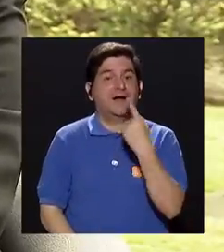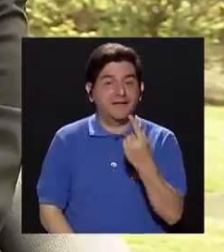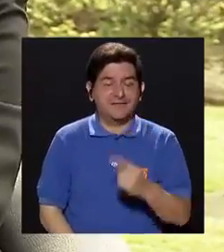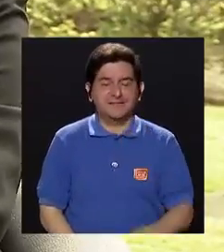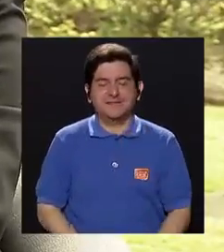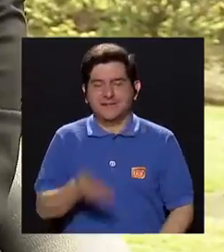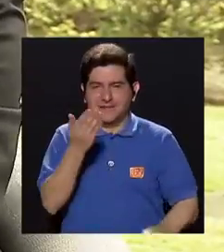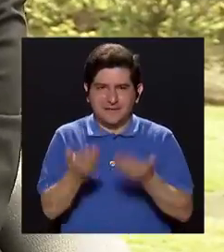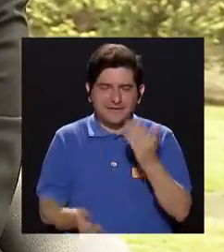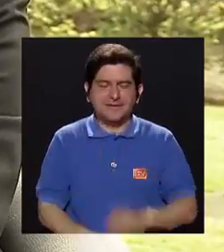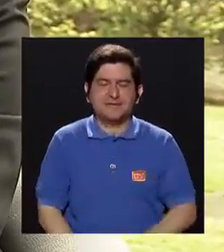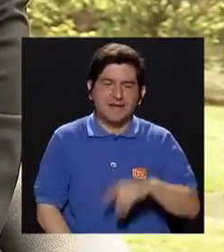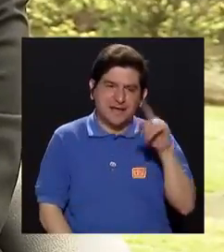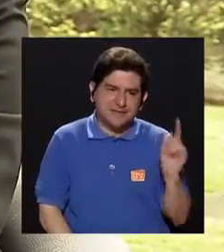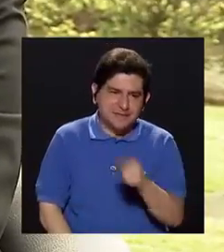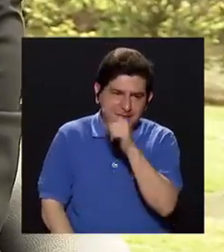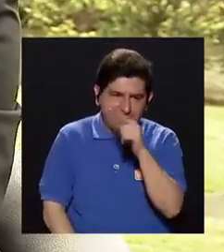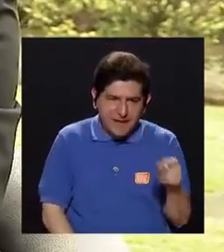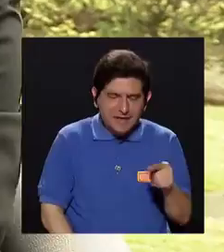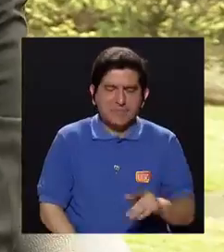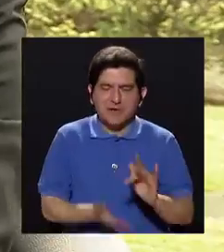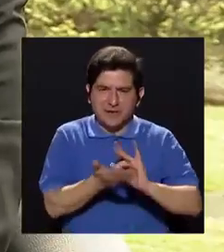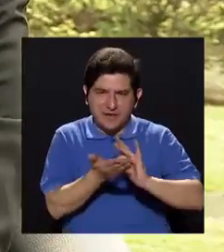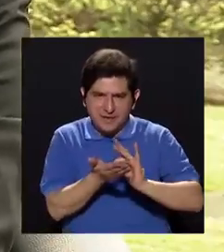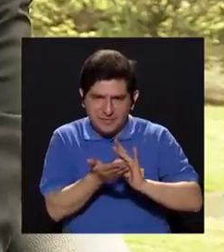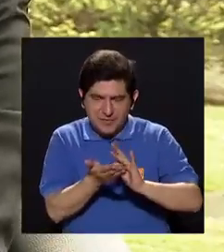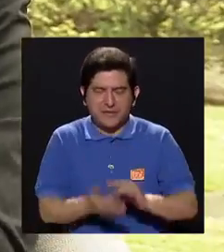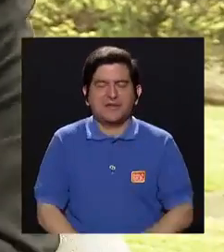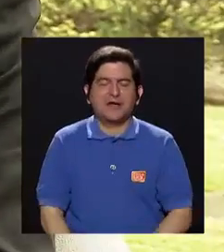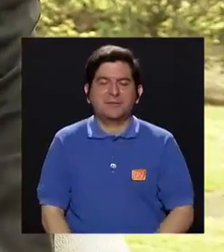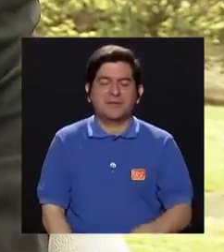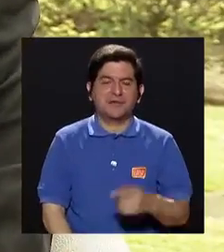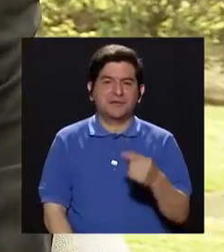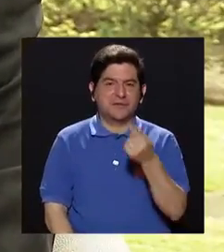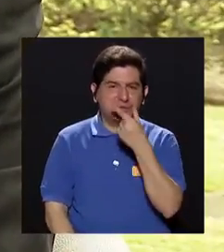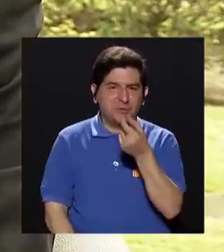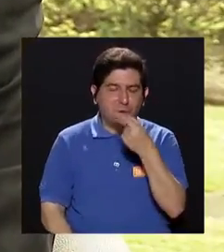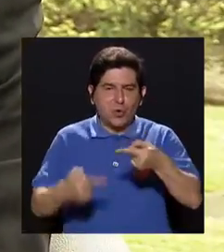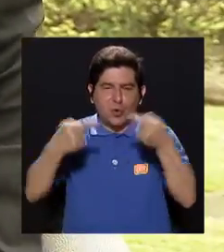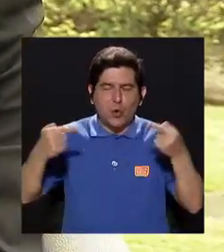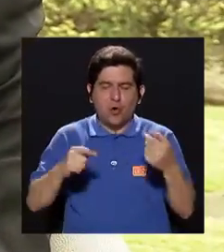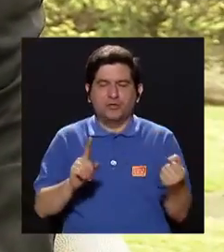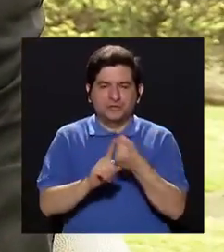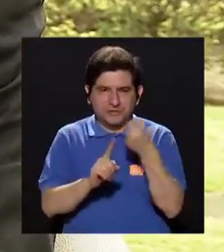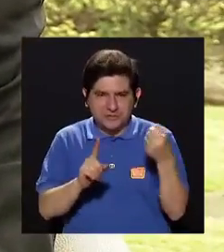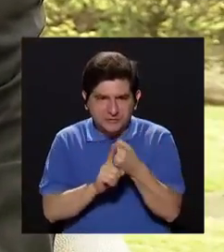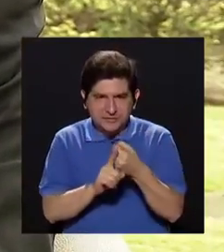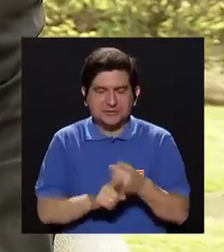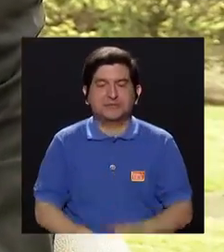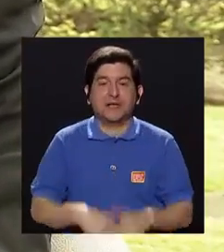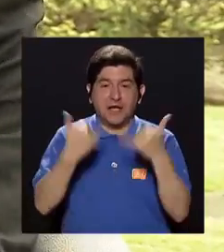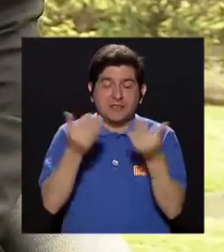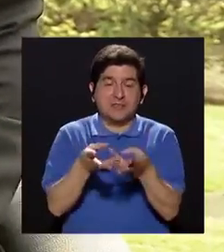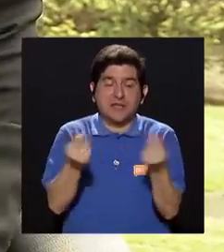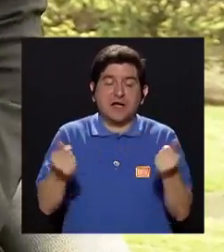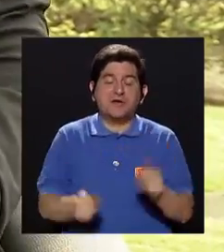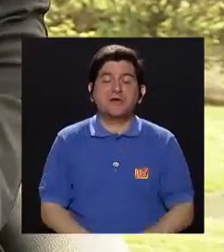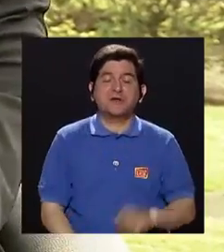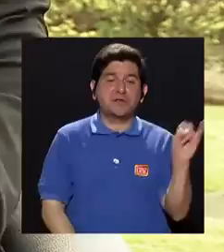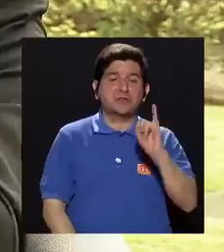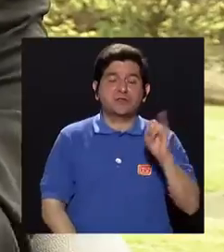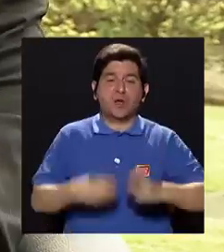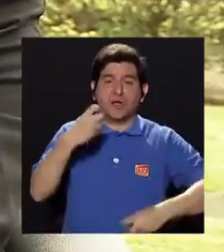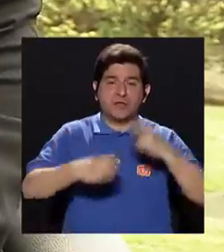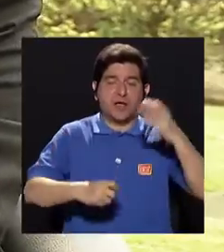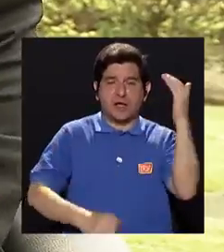le iba a quitar la agresividad, debería salir del esquema en el momento en el que la infección se resuelve, porque una vez resuelta la infección, el